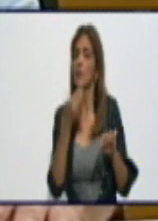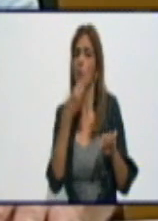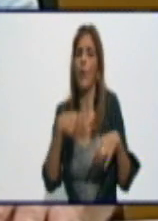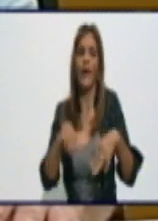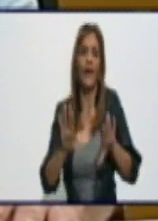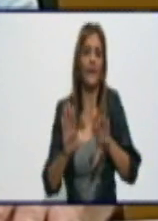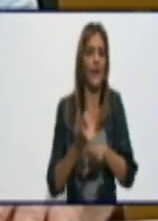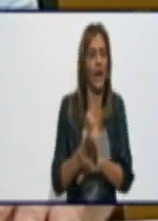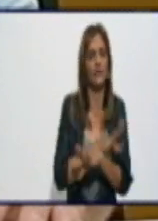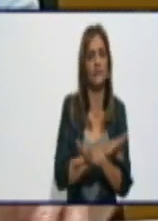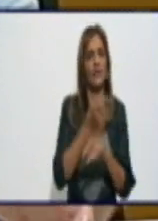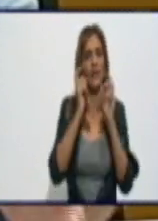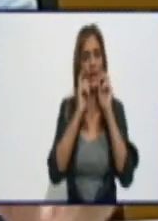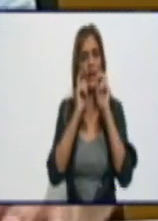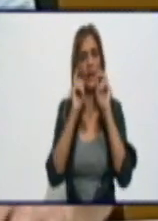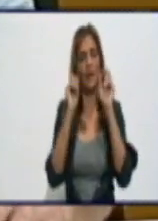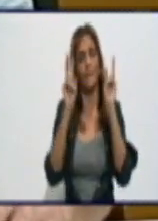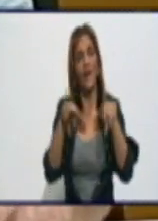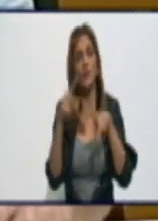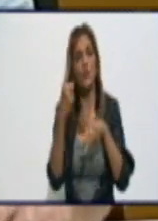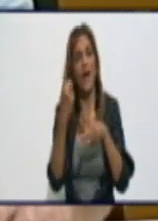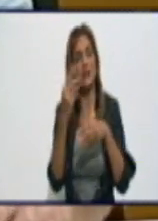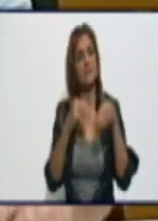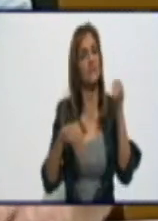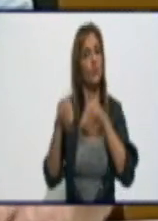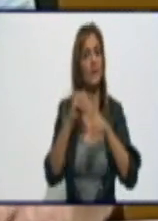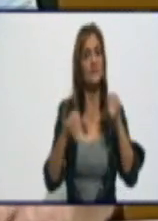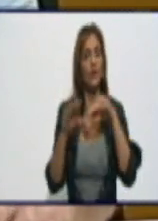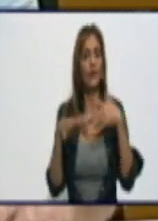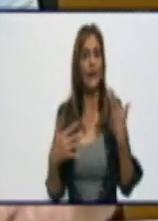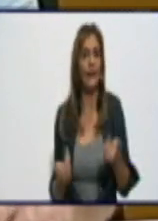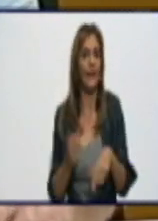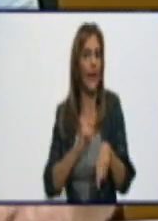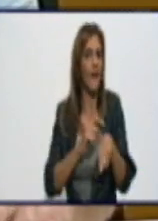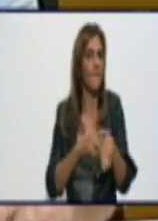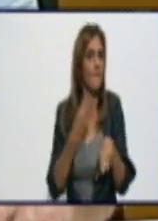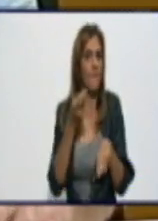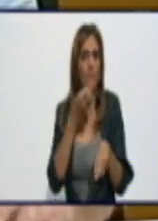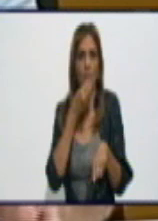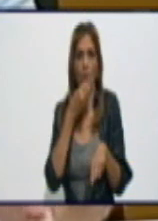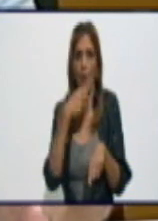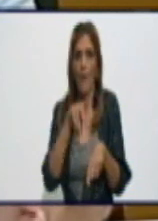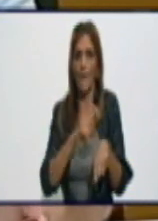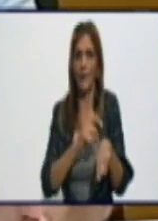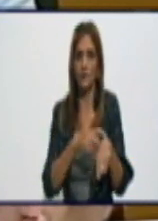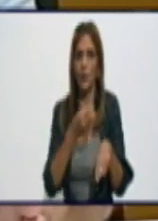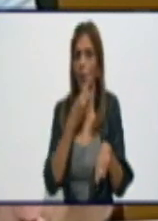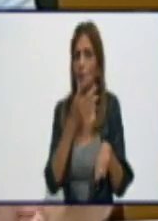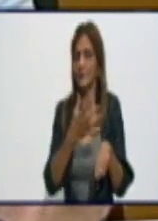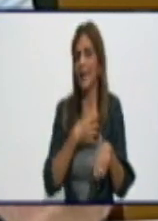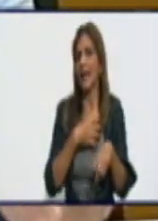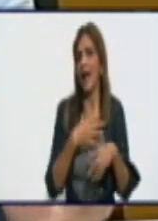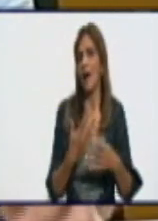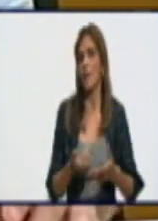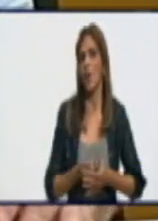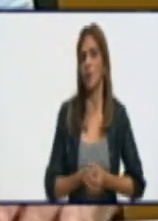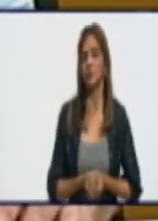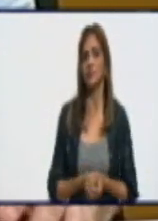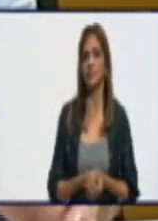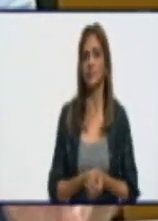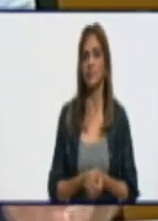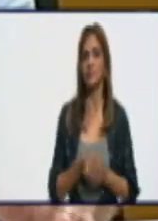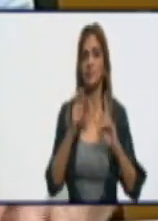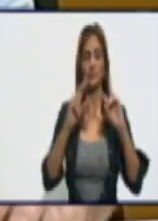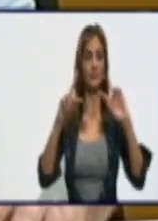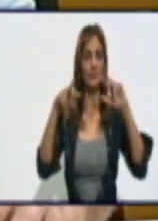la situación de que de momento tengamos que volver a la situación